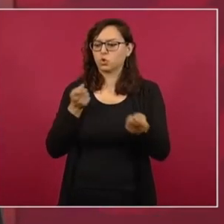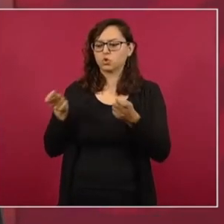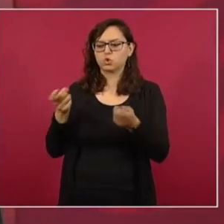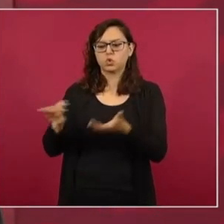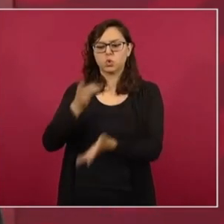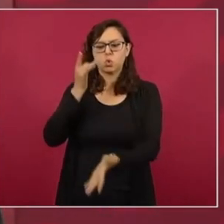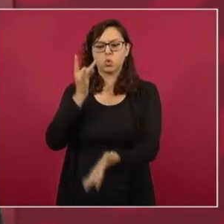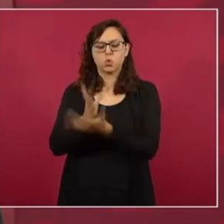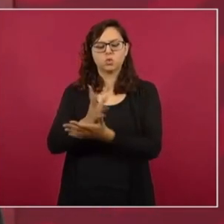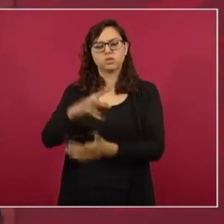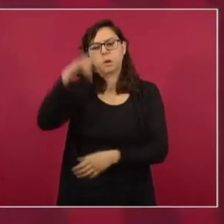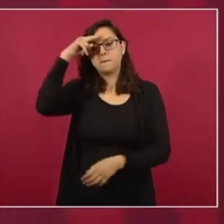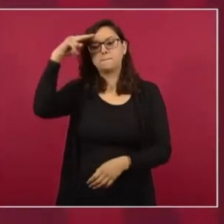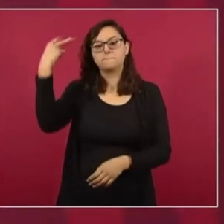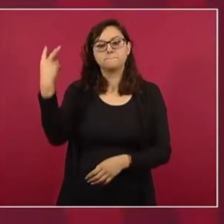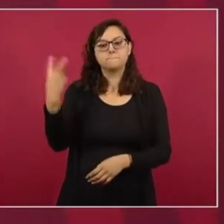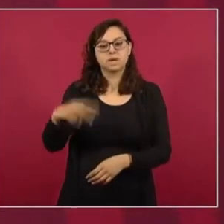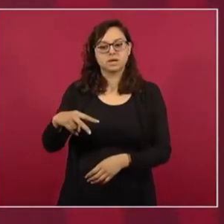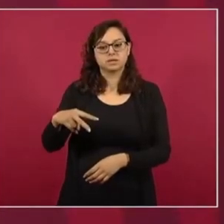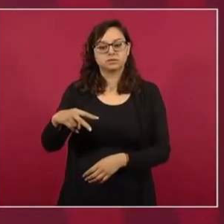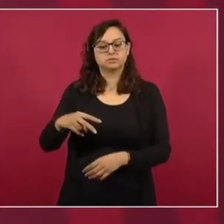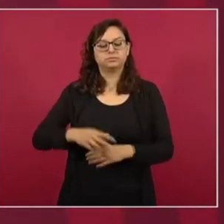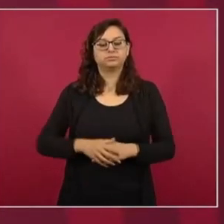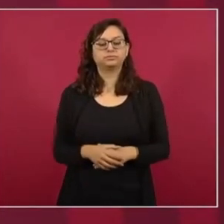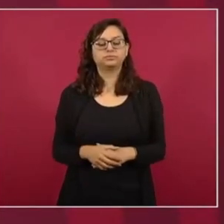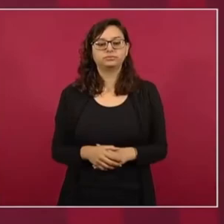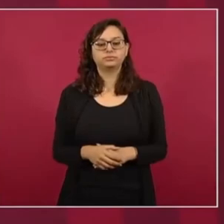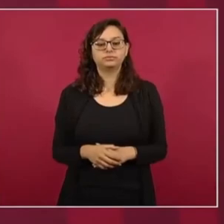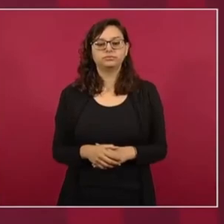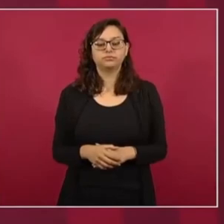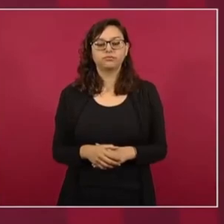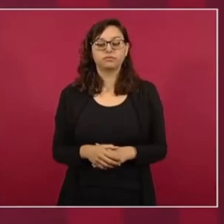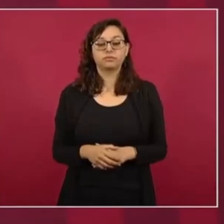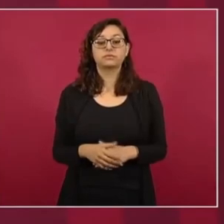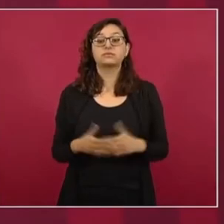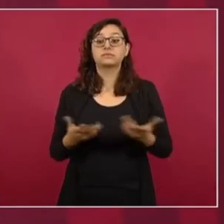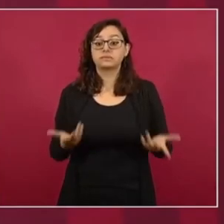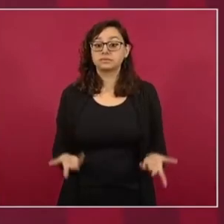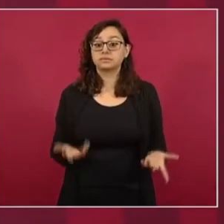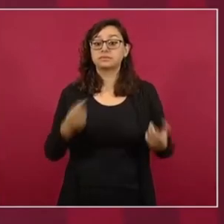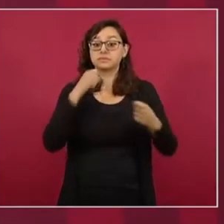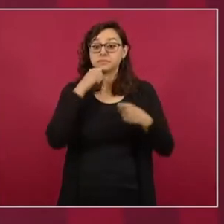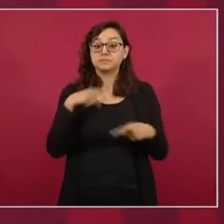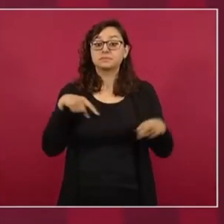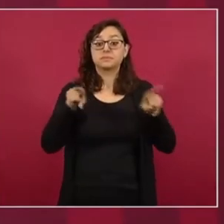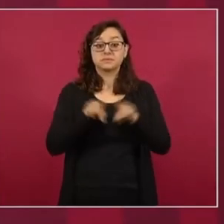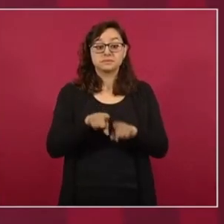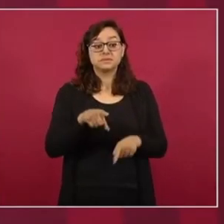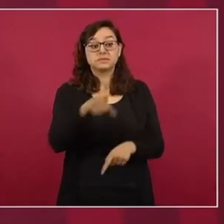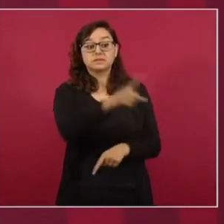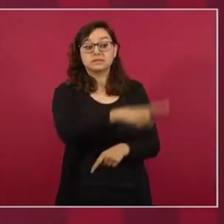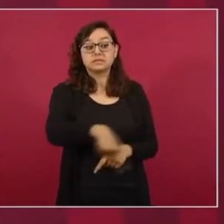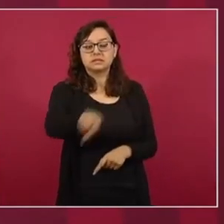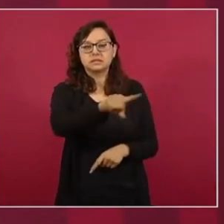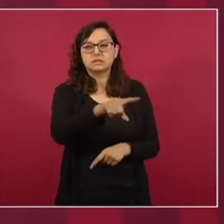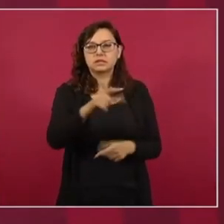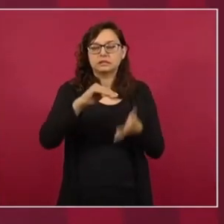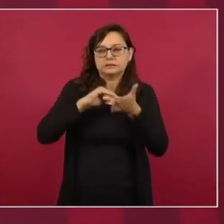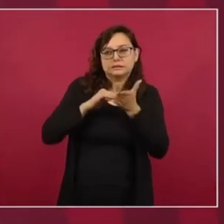de la nación y también por si están pensando hacia adelante, igual